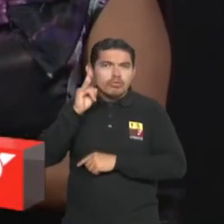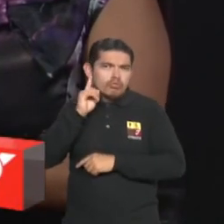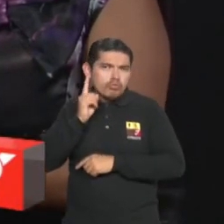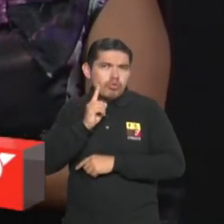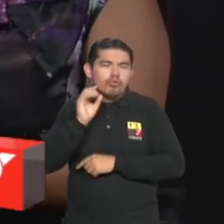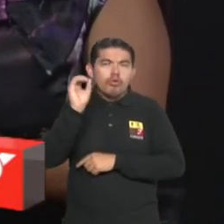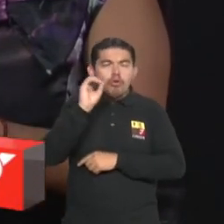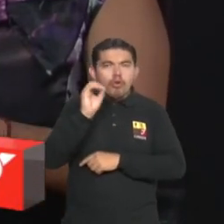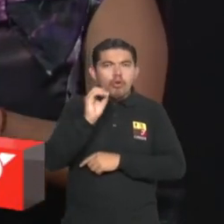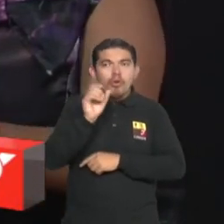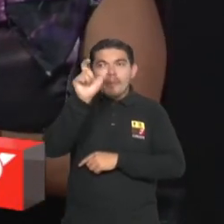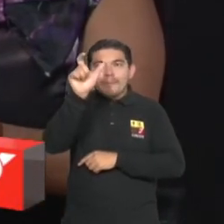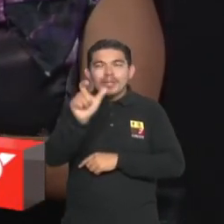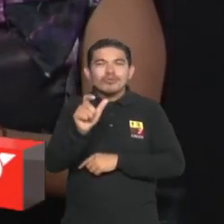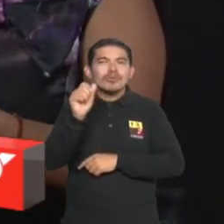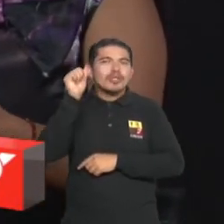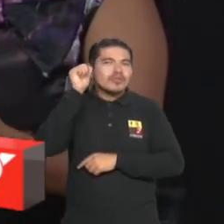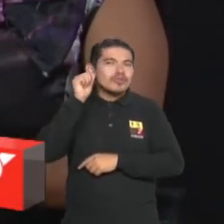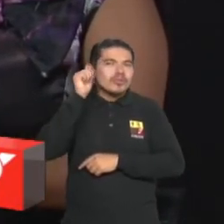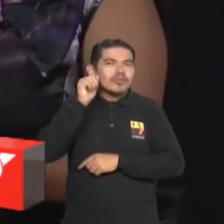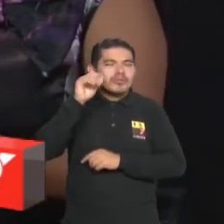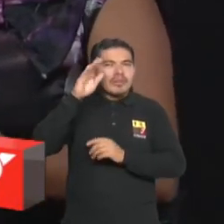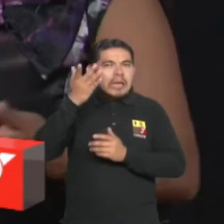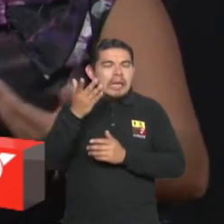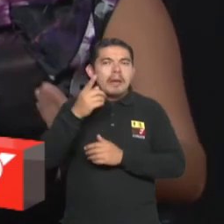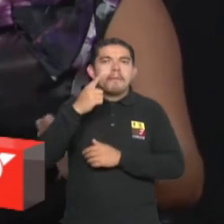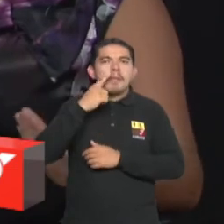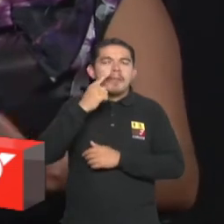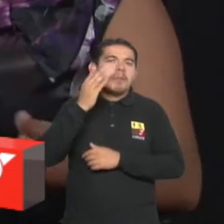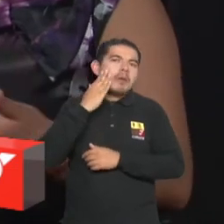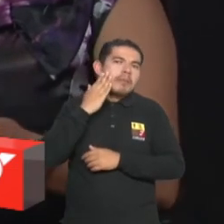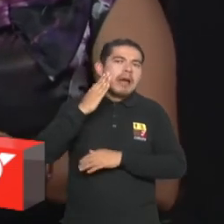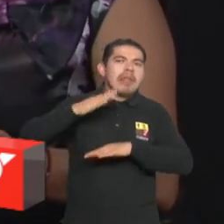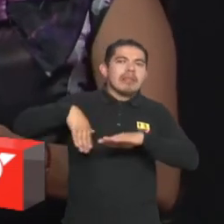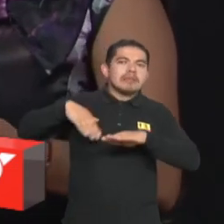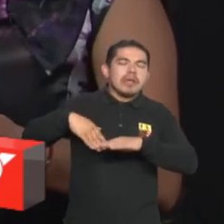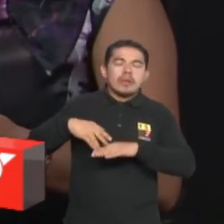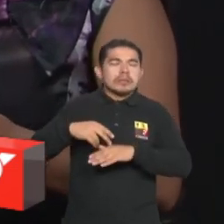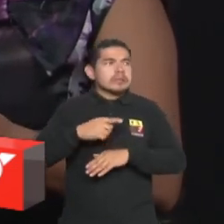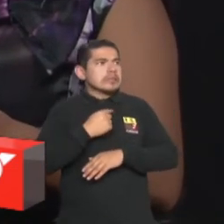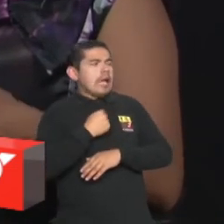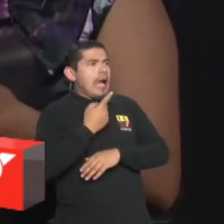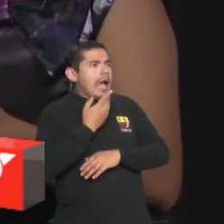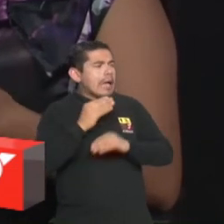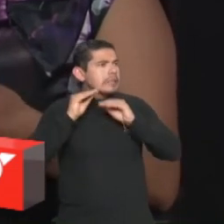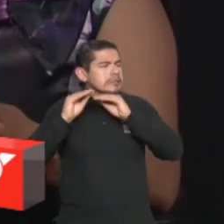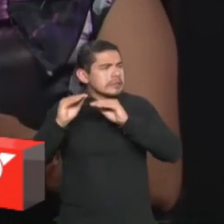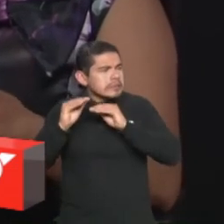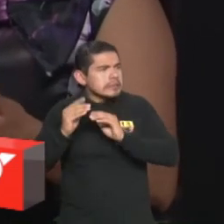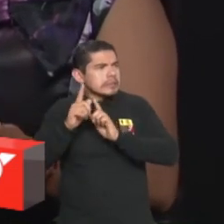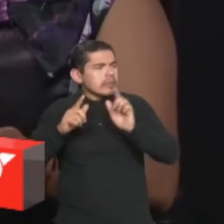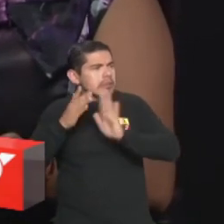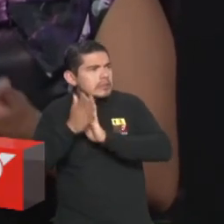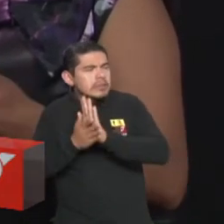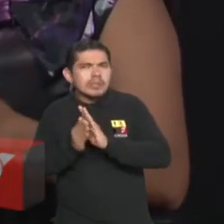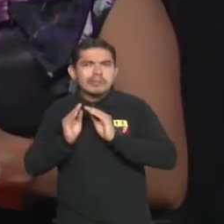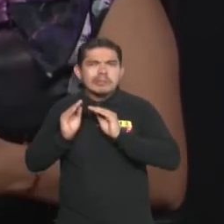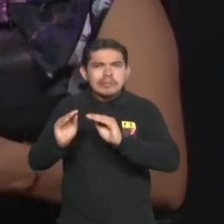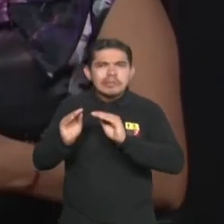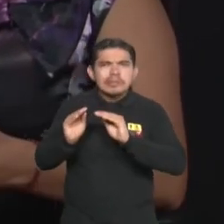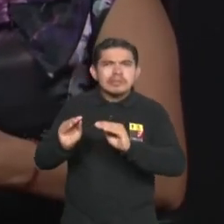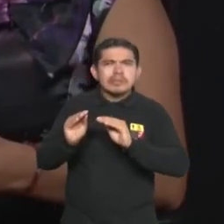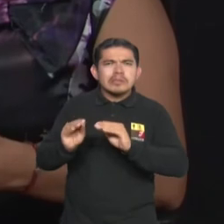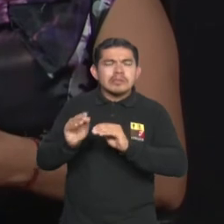discapacidad auditiva a los padres llega de manera tardía y no existe un lugar en donde se pueda hacer una estimulación temprana y